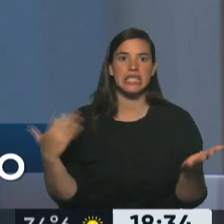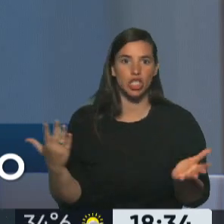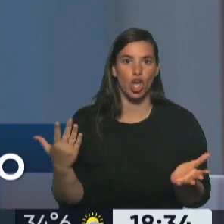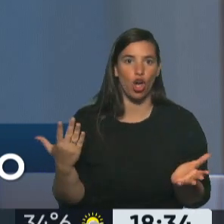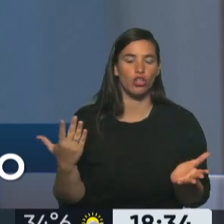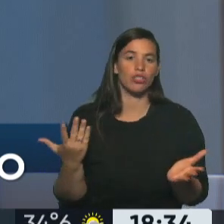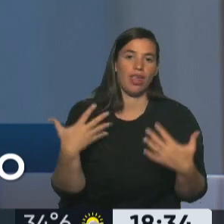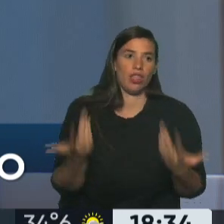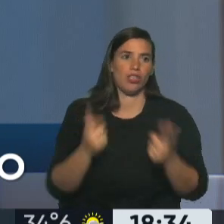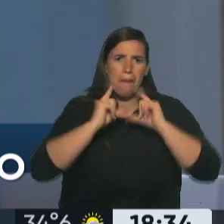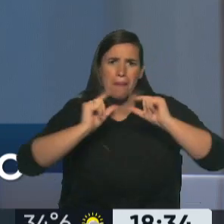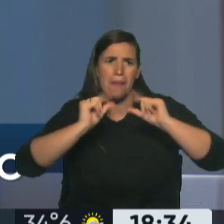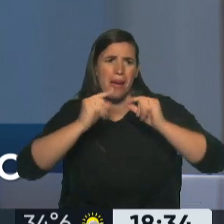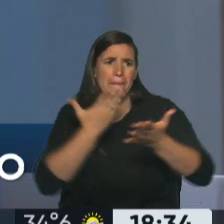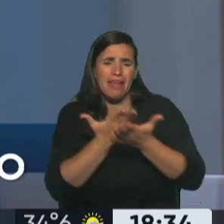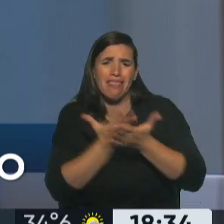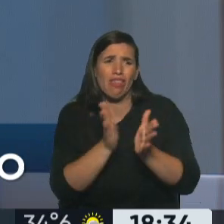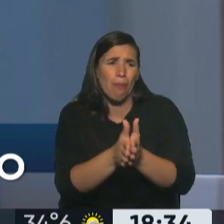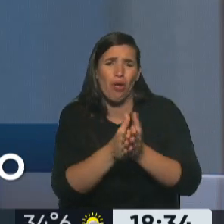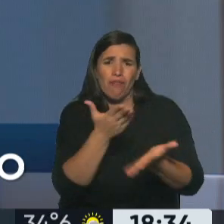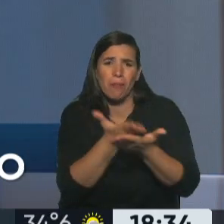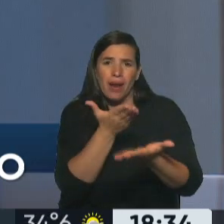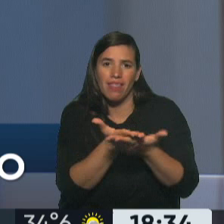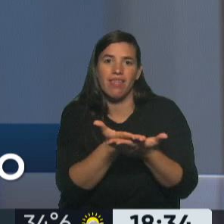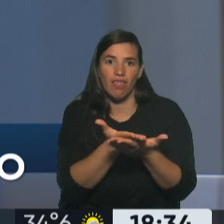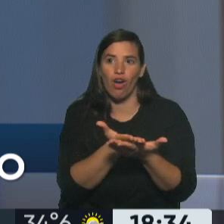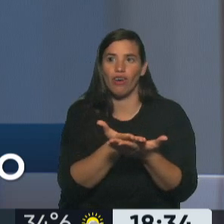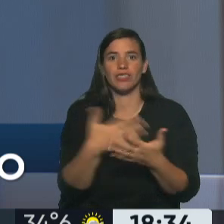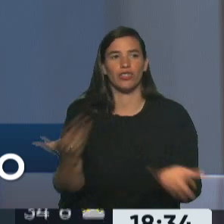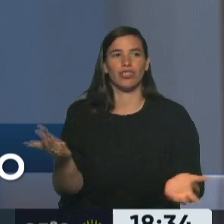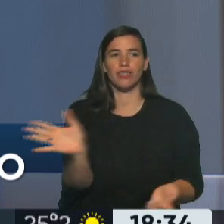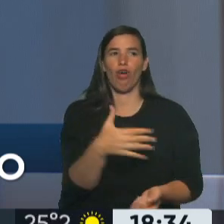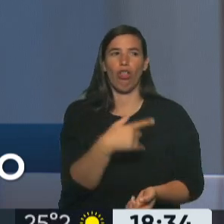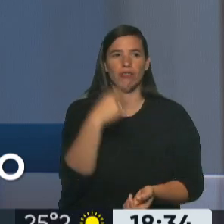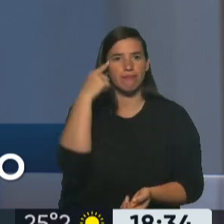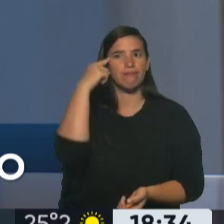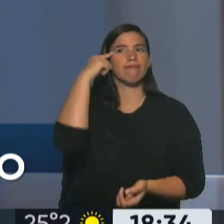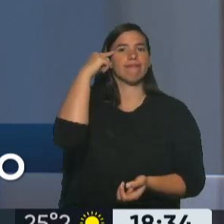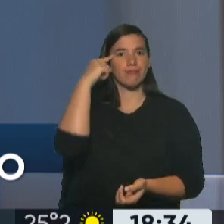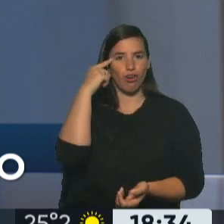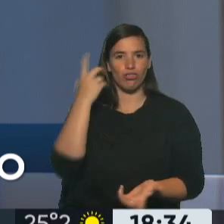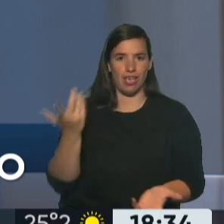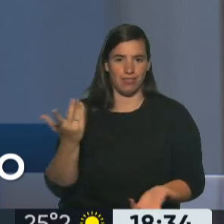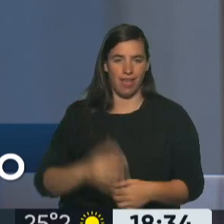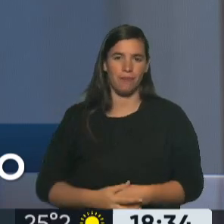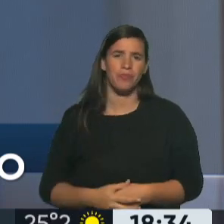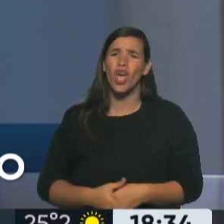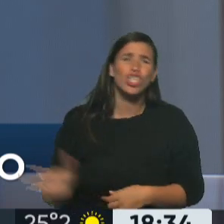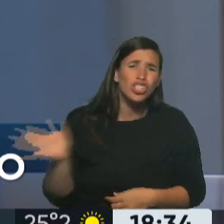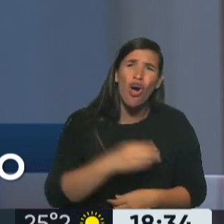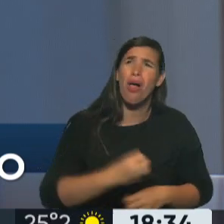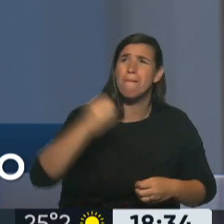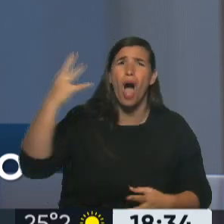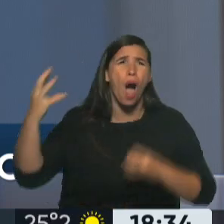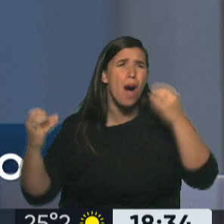el reclamo permanente, año tras año, de ese grupo de vecinos, van tomando conciencia. No es toda la pirotecnia tampoco, sino es la de